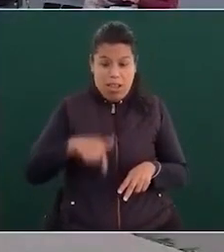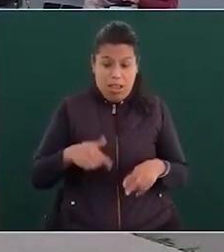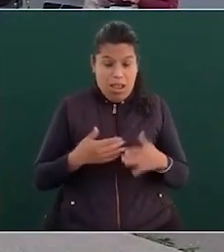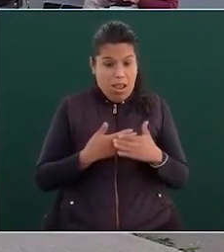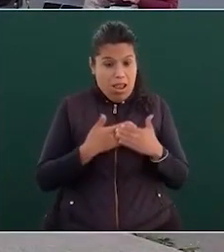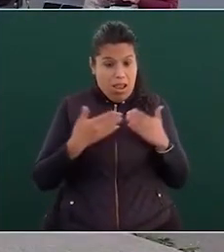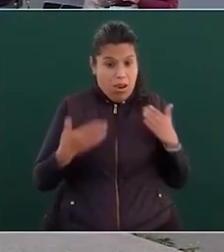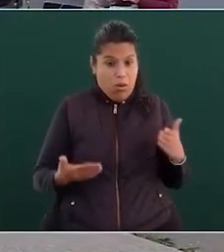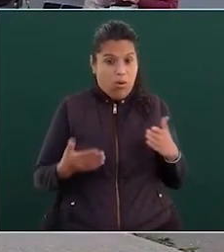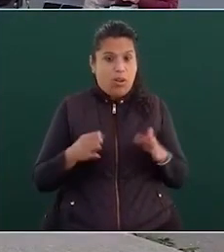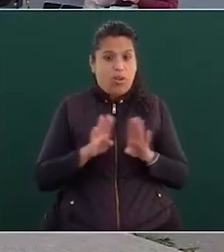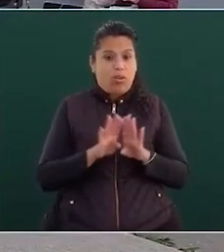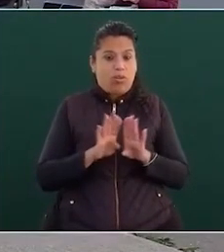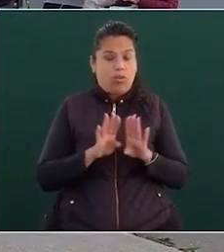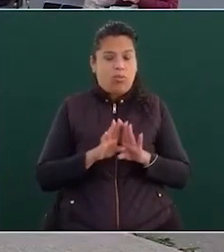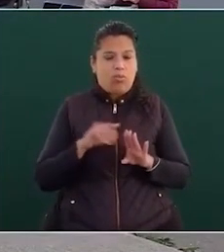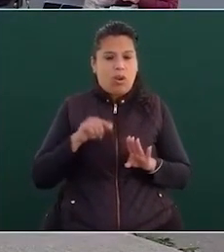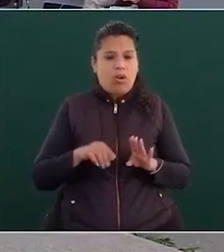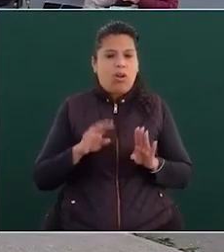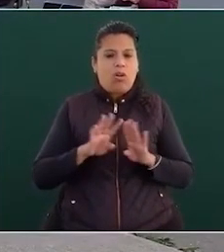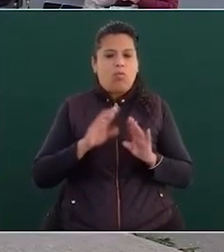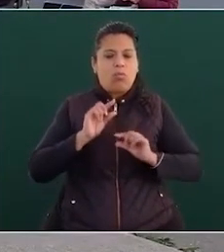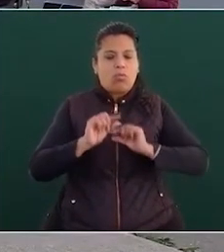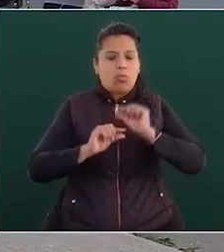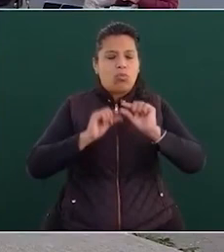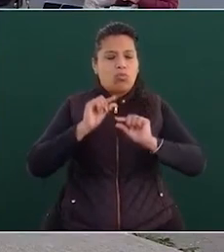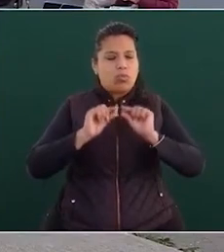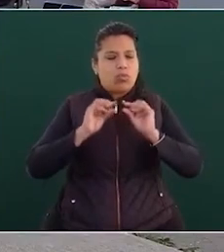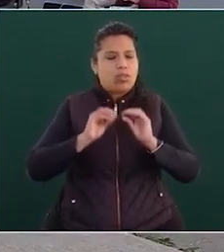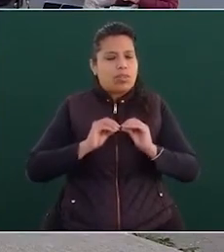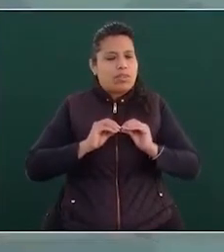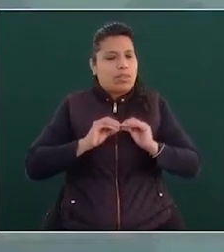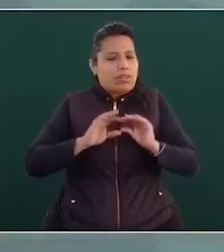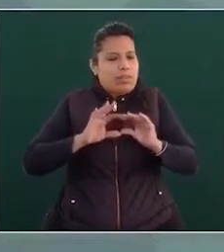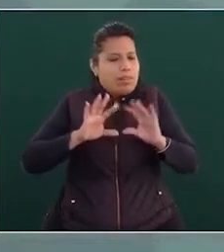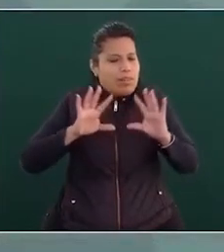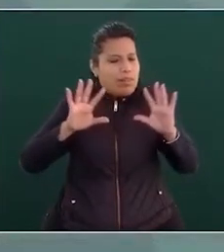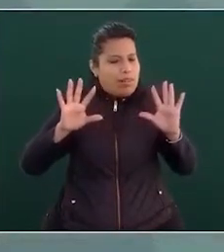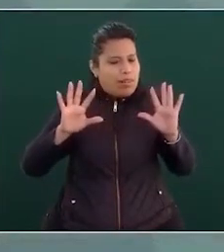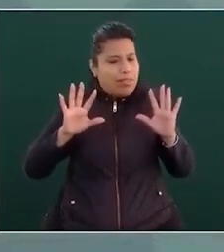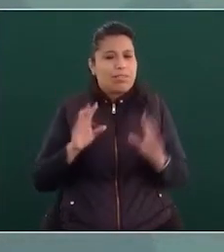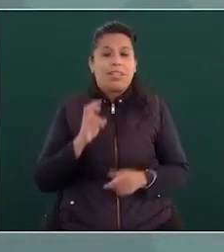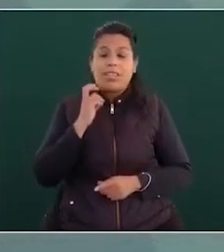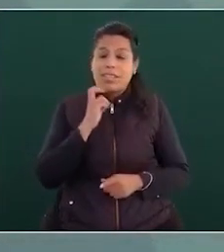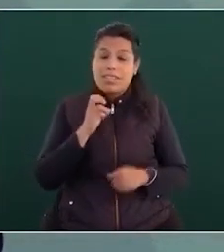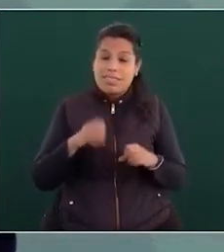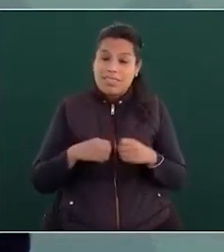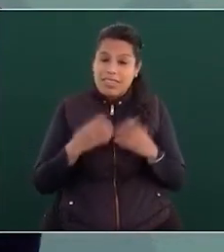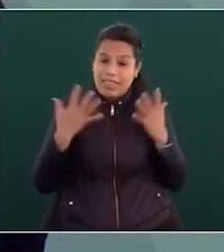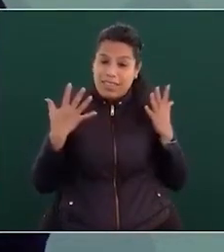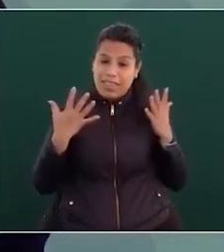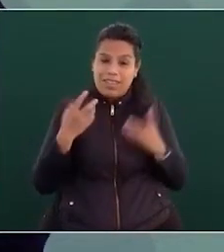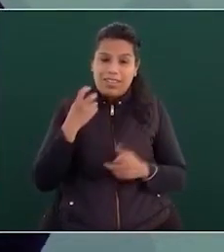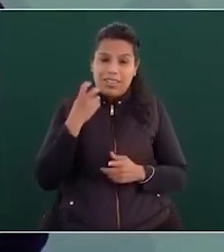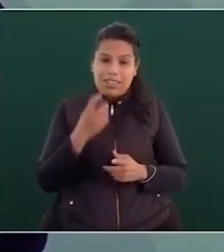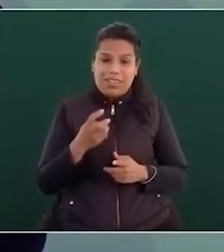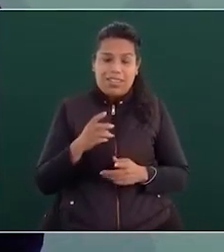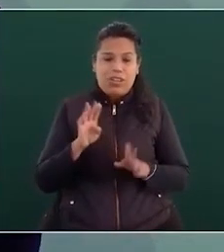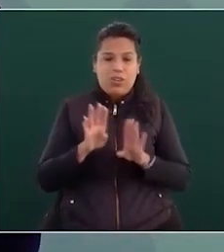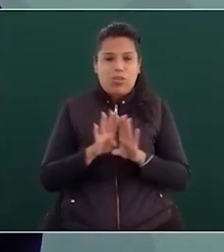se han ido aclarando las cosas pero de repente en contra de nosotros y ellos